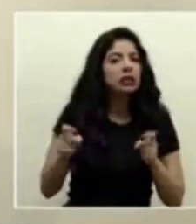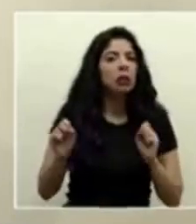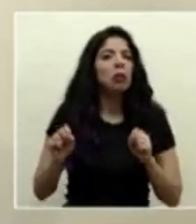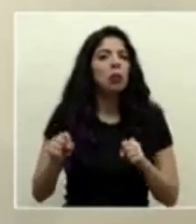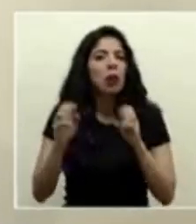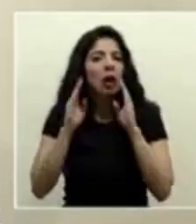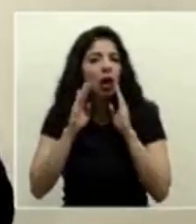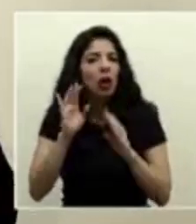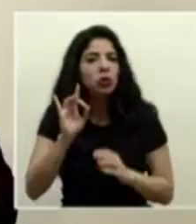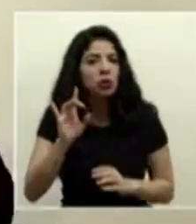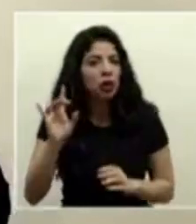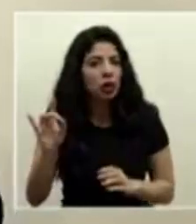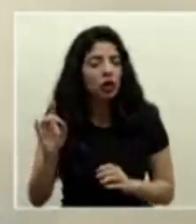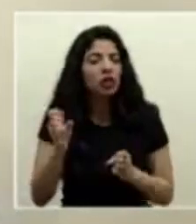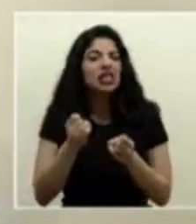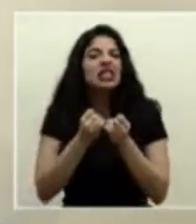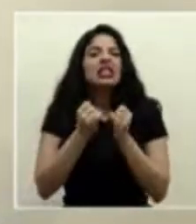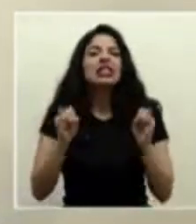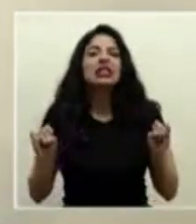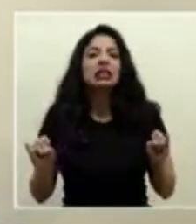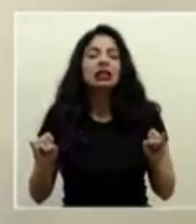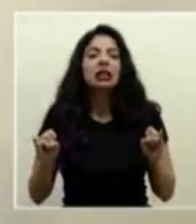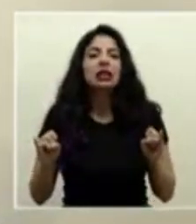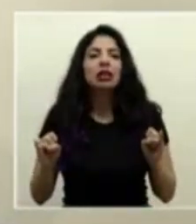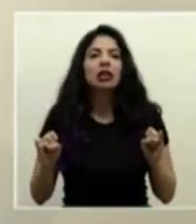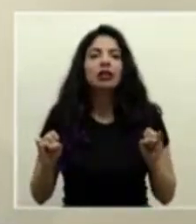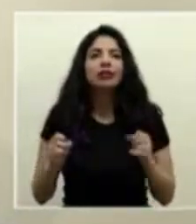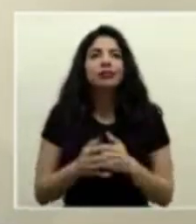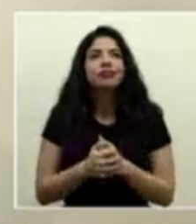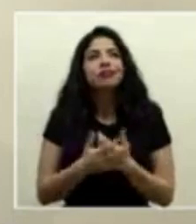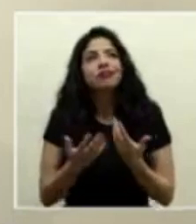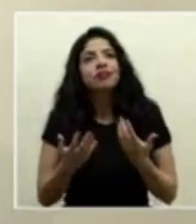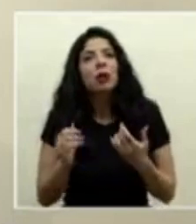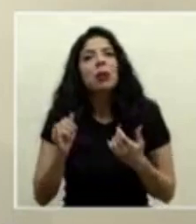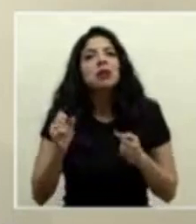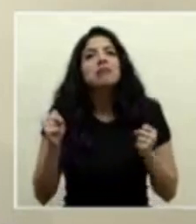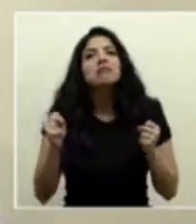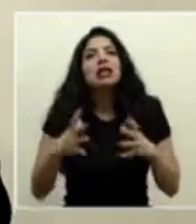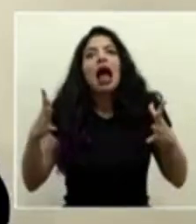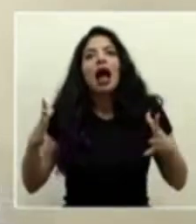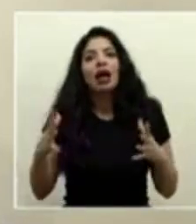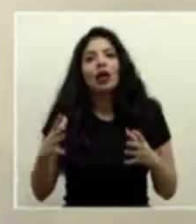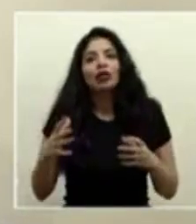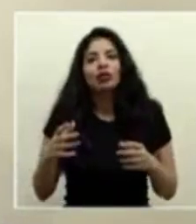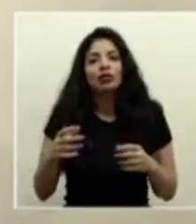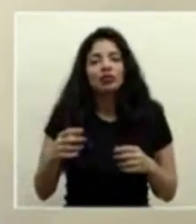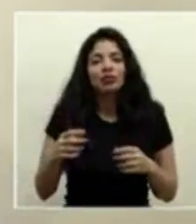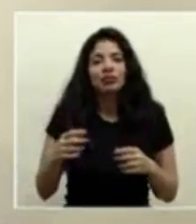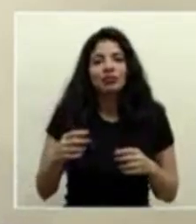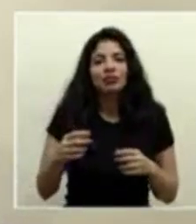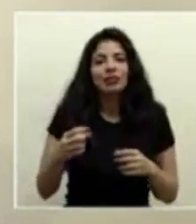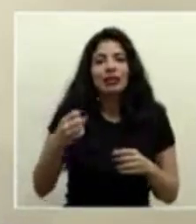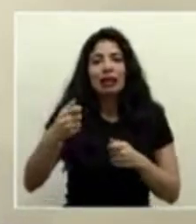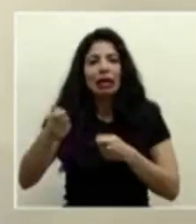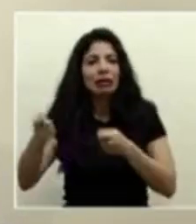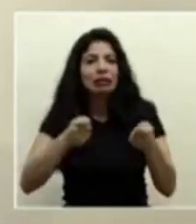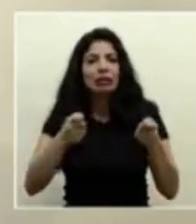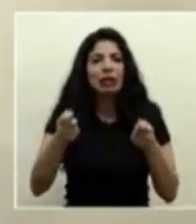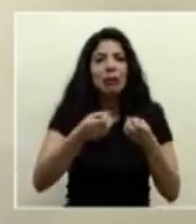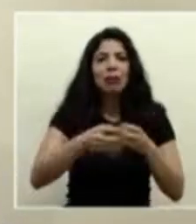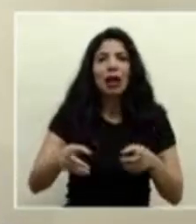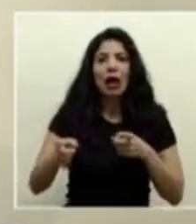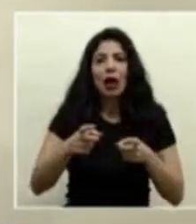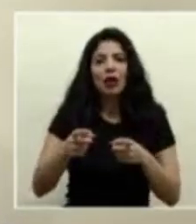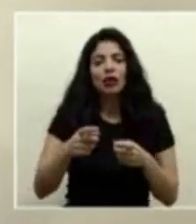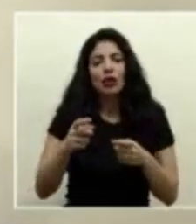atender esos 88 sin tener que hacer esos, verdad, milagros casi de estar haciendo estiramientos que al final no están